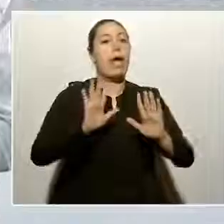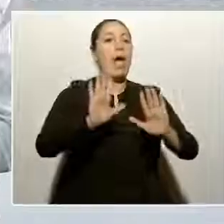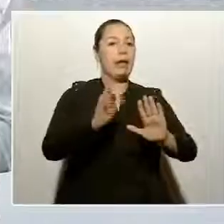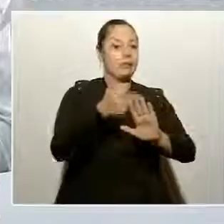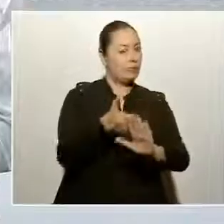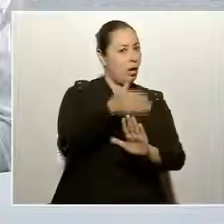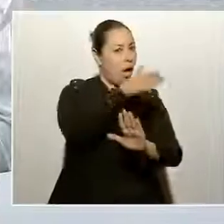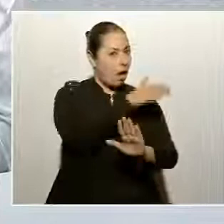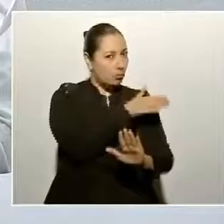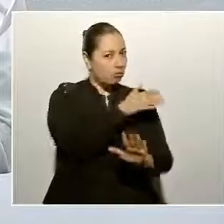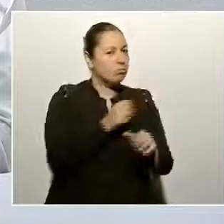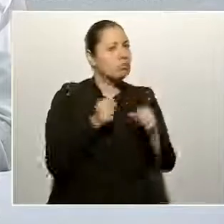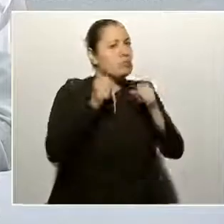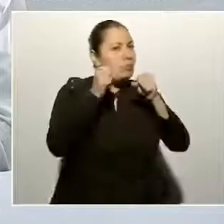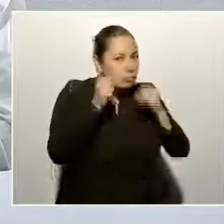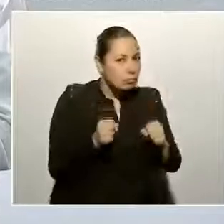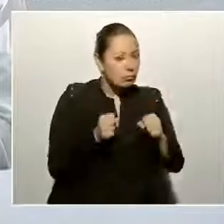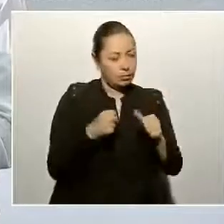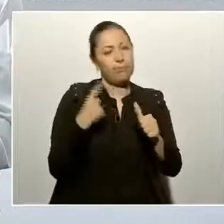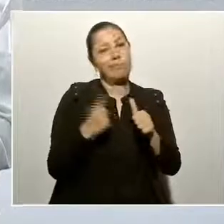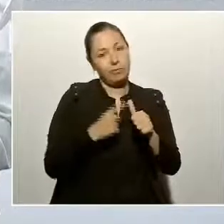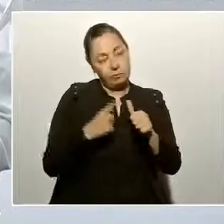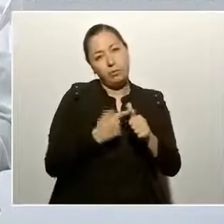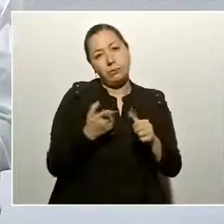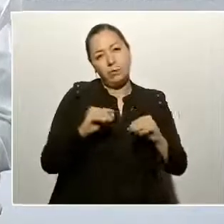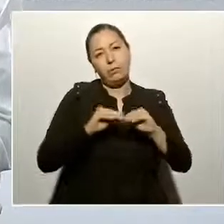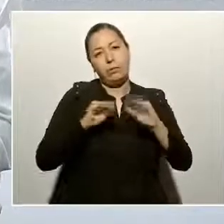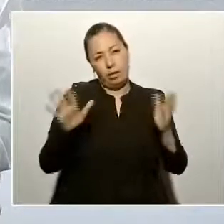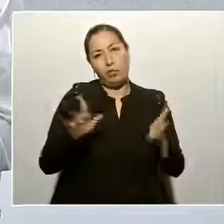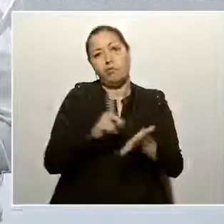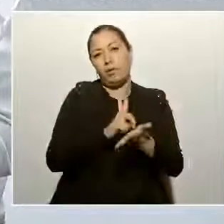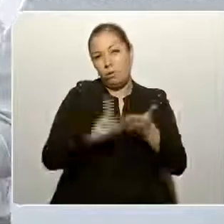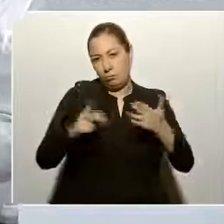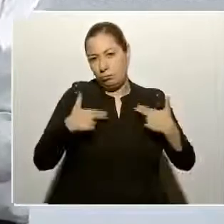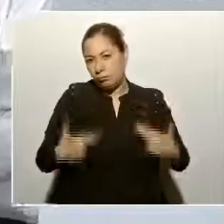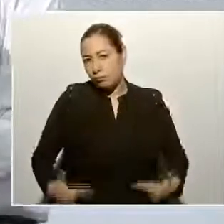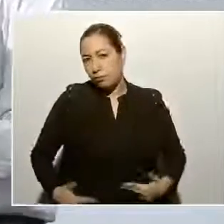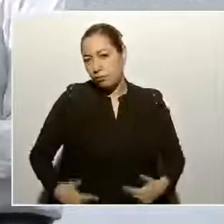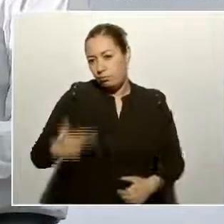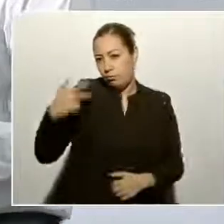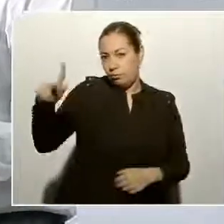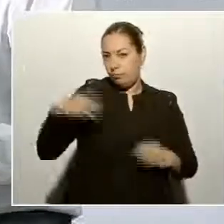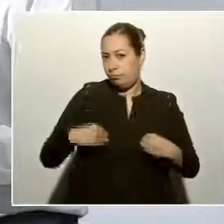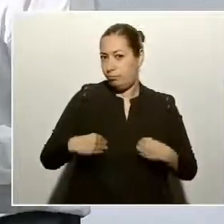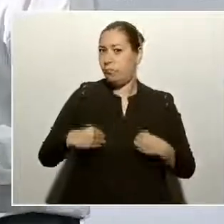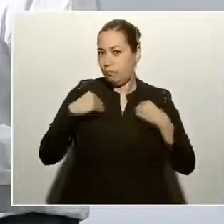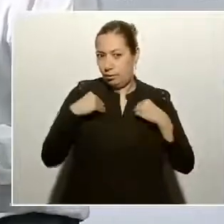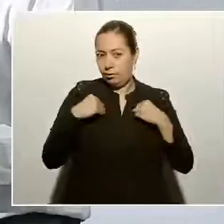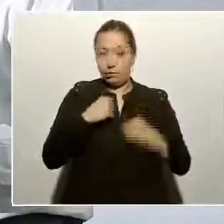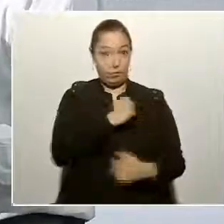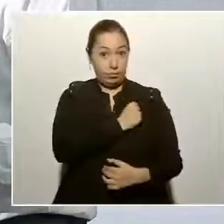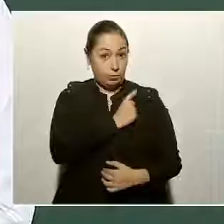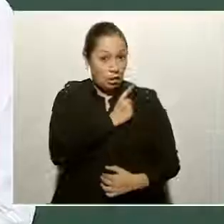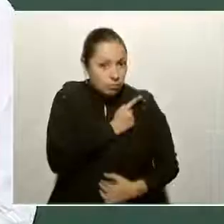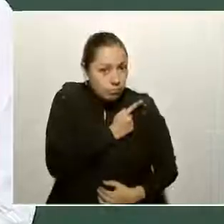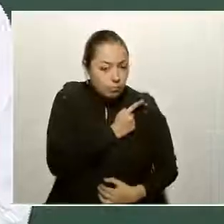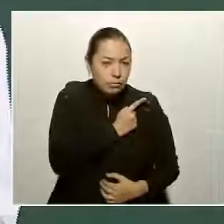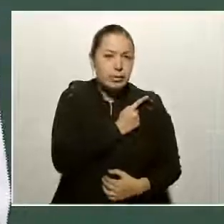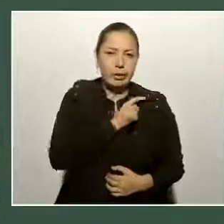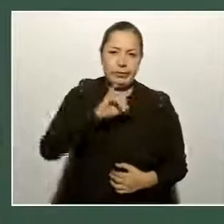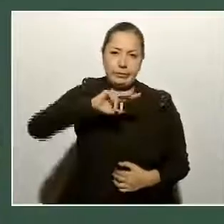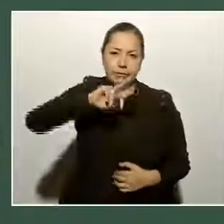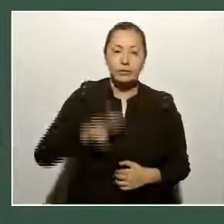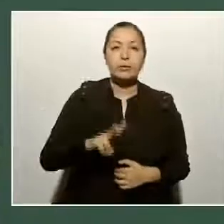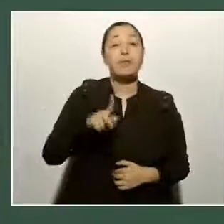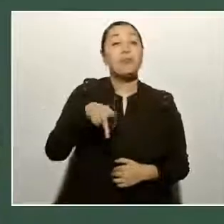nada, el principal derecho humano, que es el derecho a la vida, el derecho a la salud, pero también